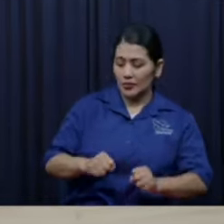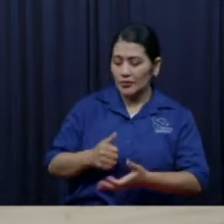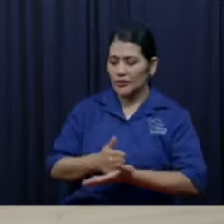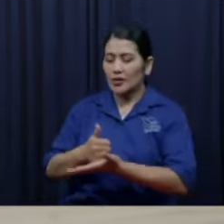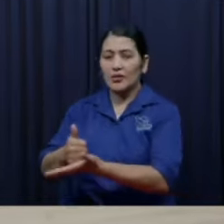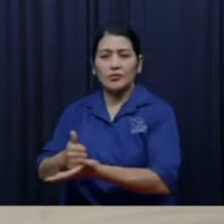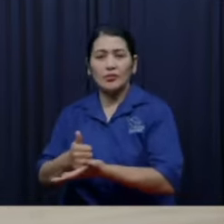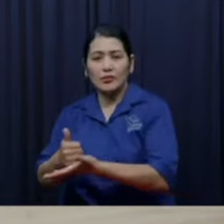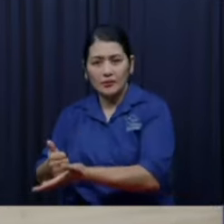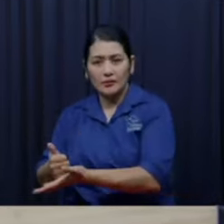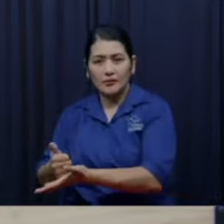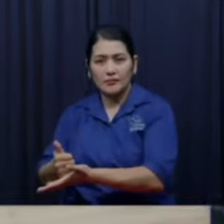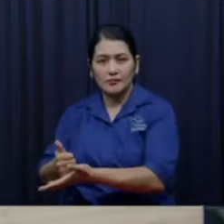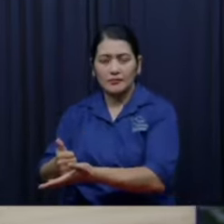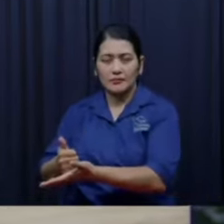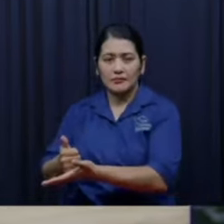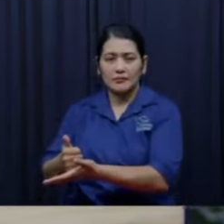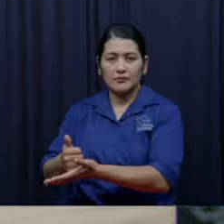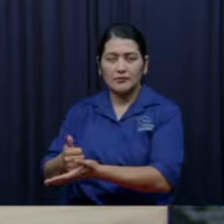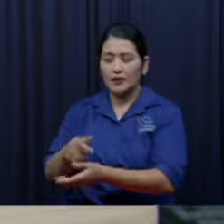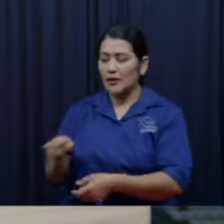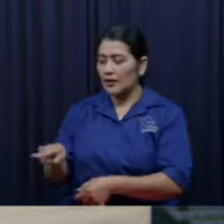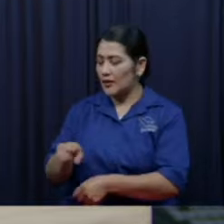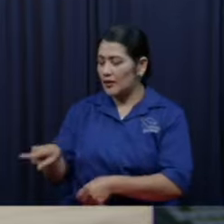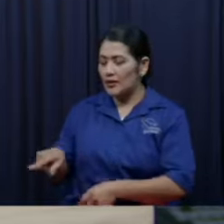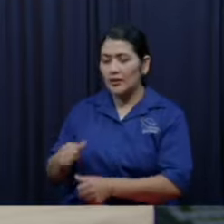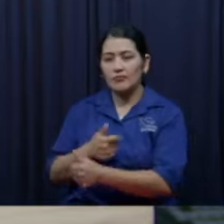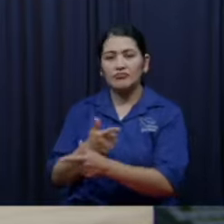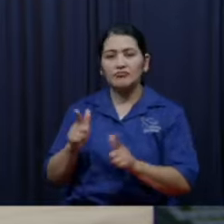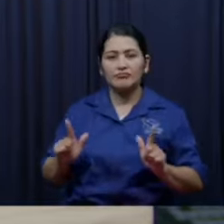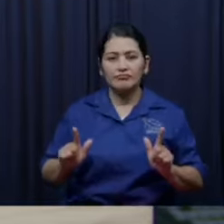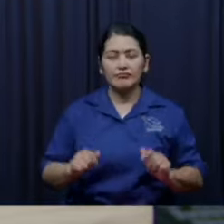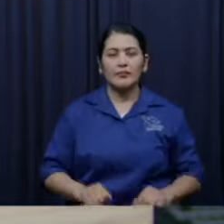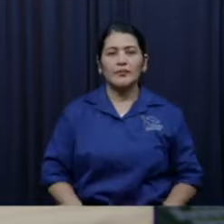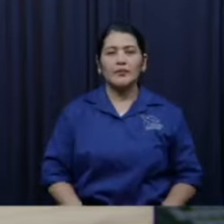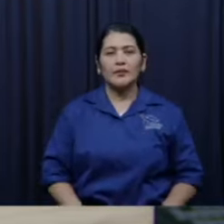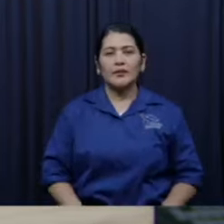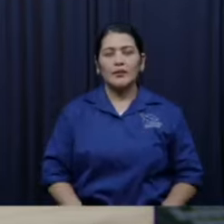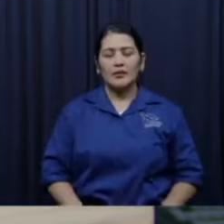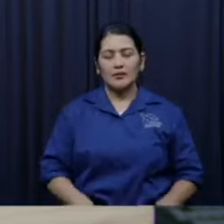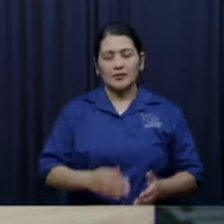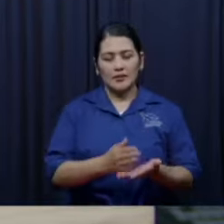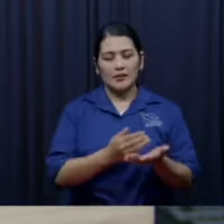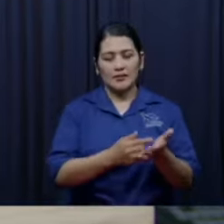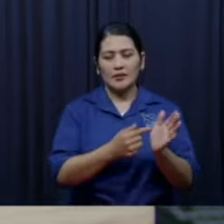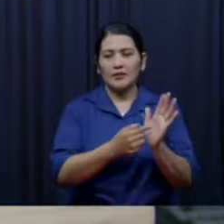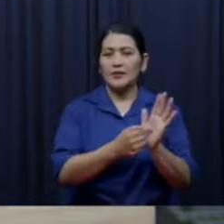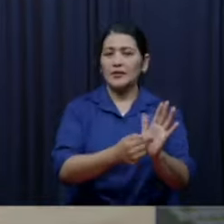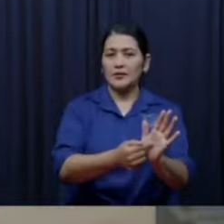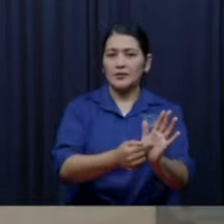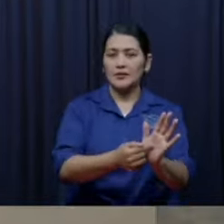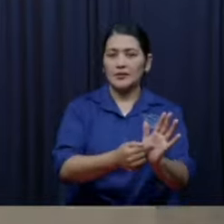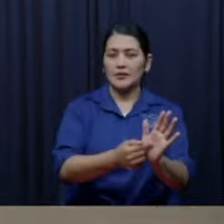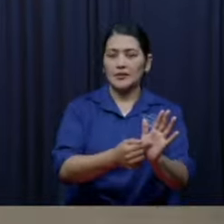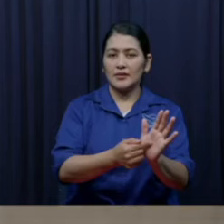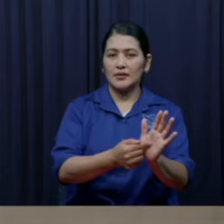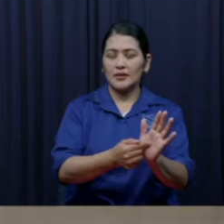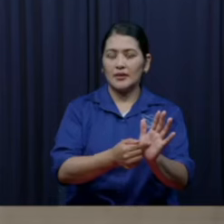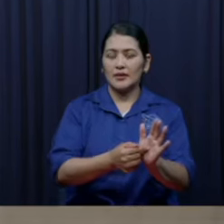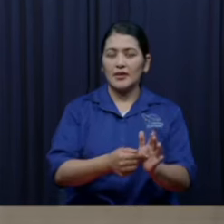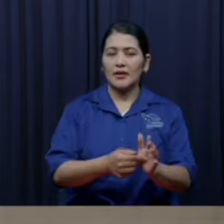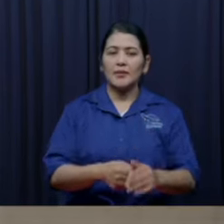ya me detuve demasiado y quiero llegar también dice que para descubrir a un ciego necio